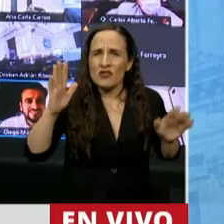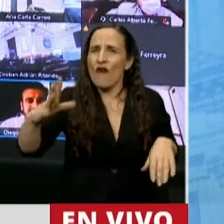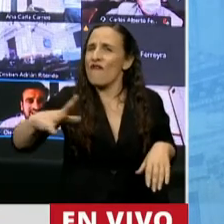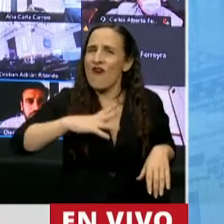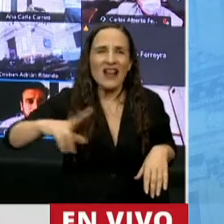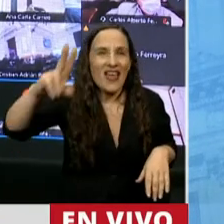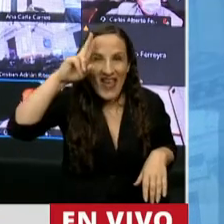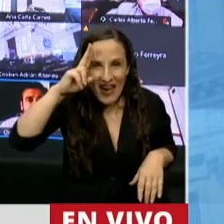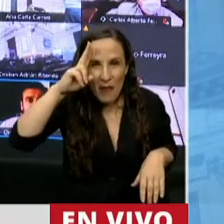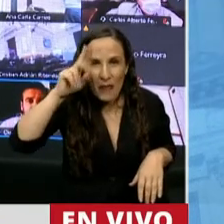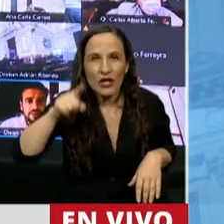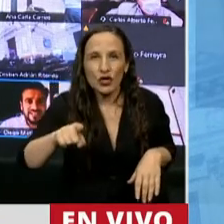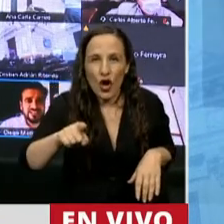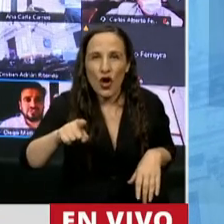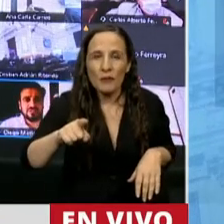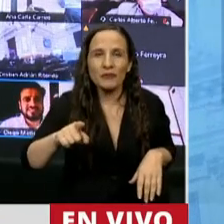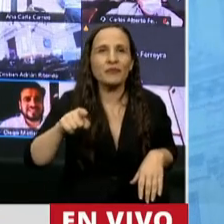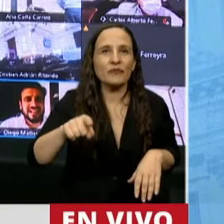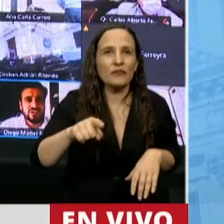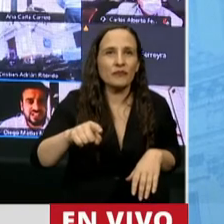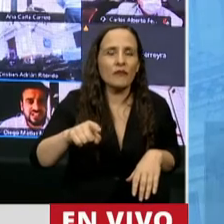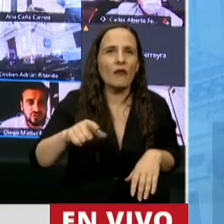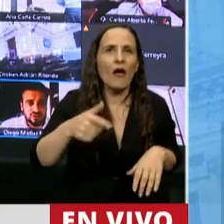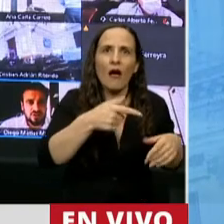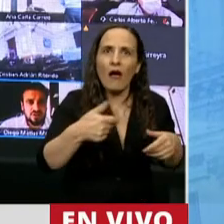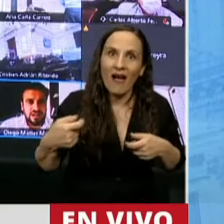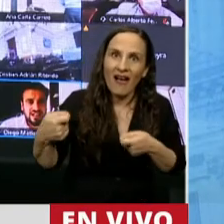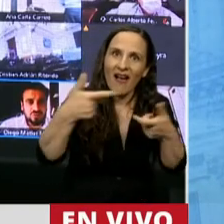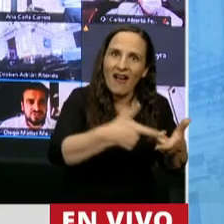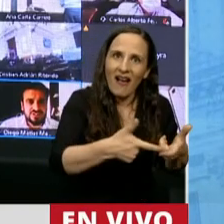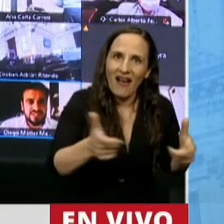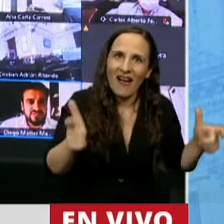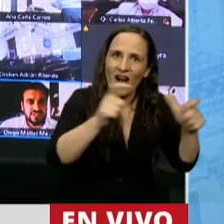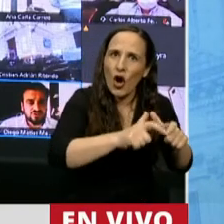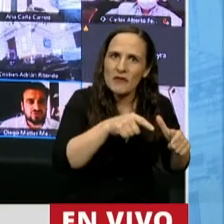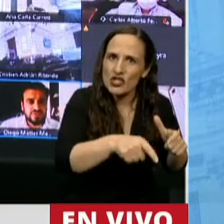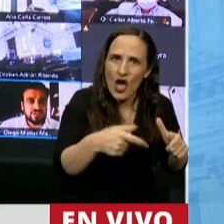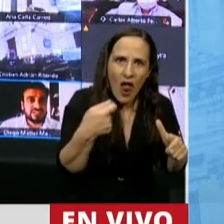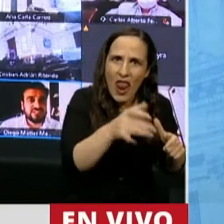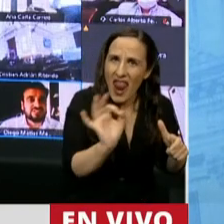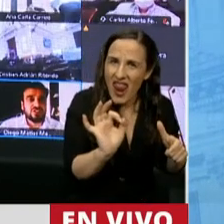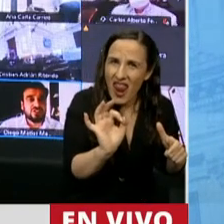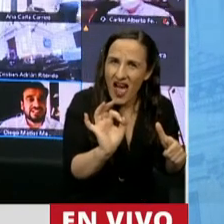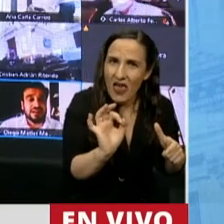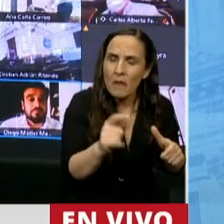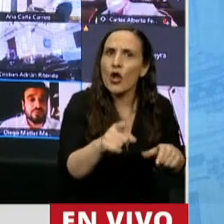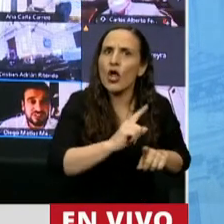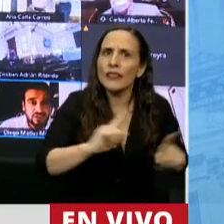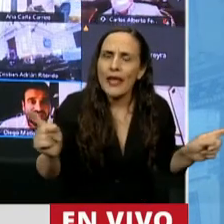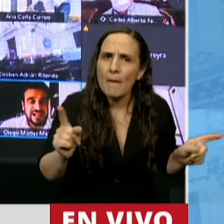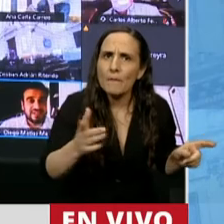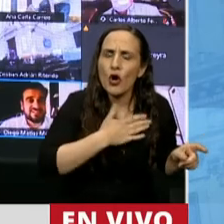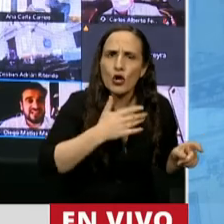respeto, que no solamente no se me haya dado giro a la Comisión de Defensa del Consumidor, sino que tampoco tengo la